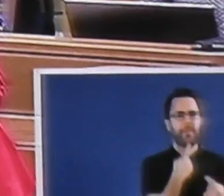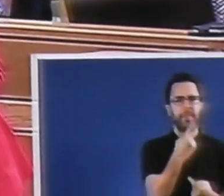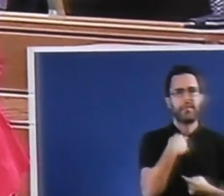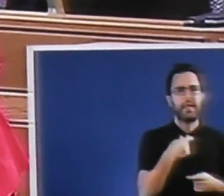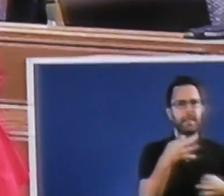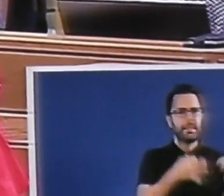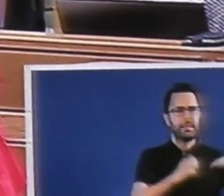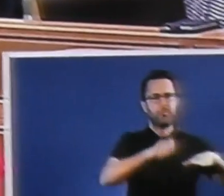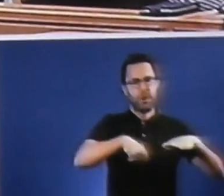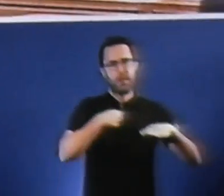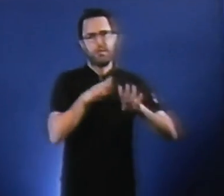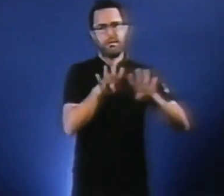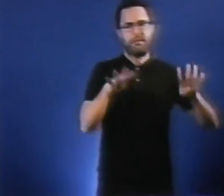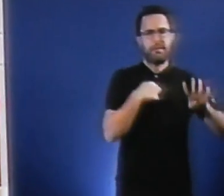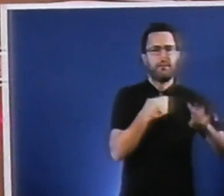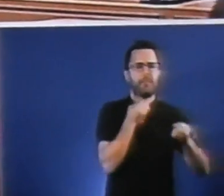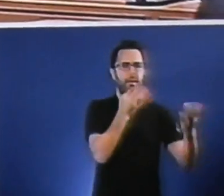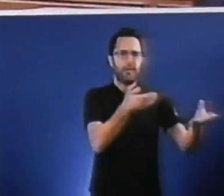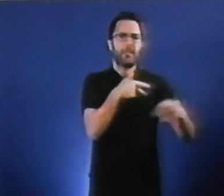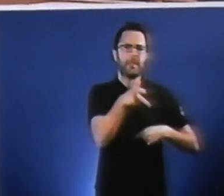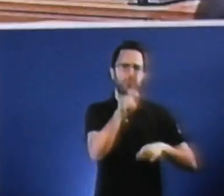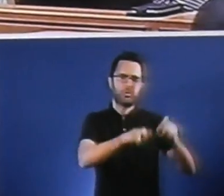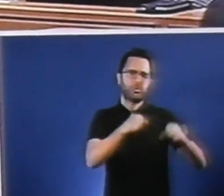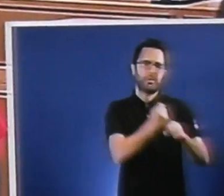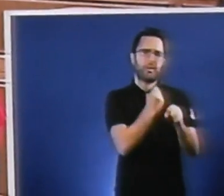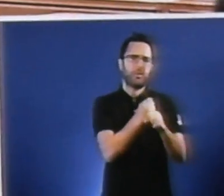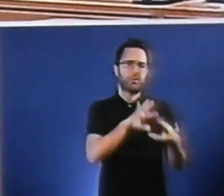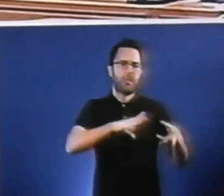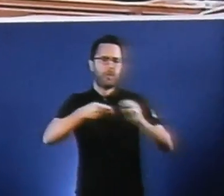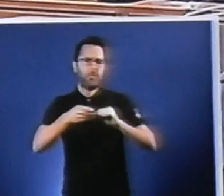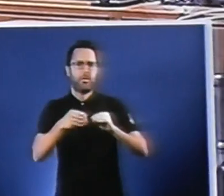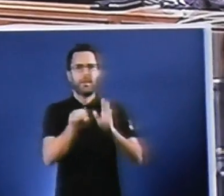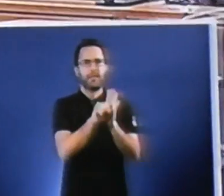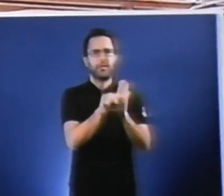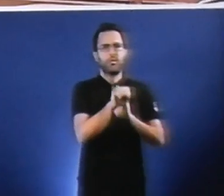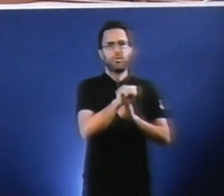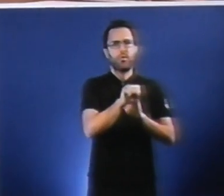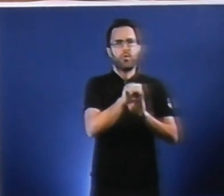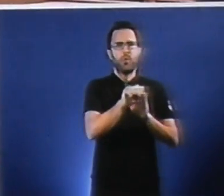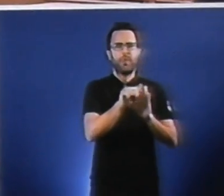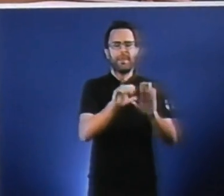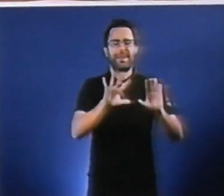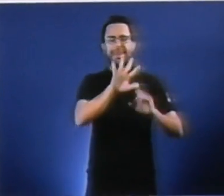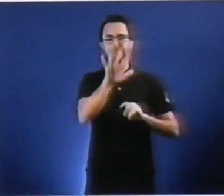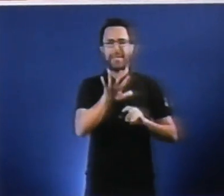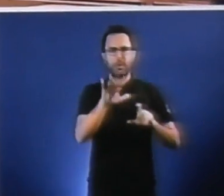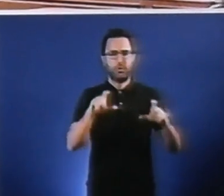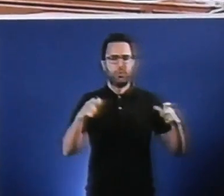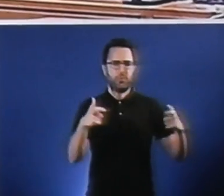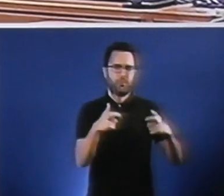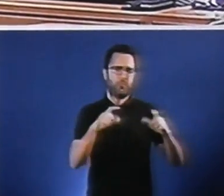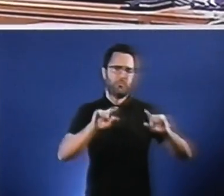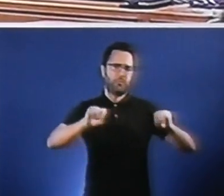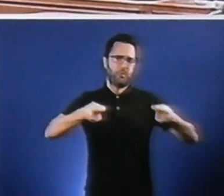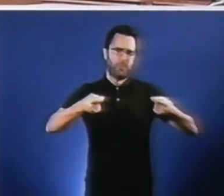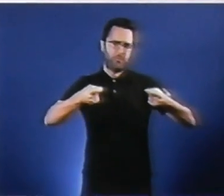declara o direito dos traballadores incluídos no ámbito da aplicación do activo do quinto convenio colectivo a disfrutar de maneira